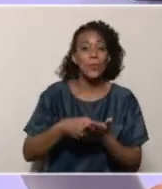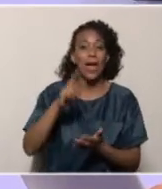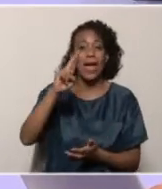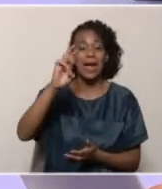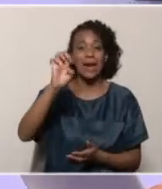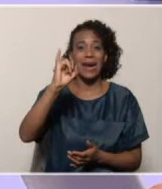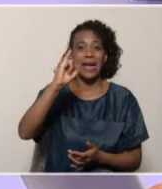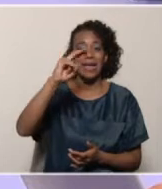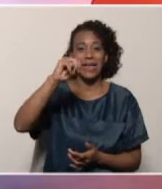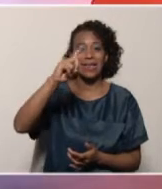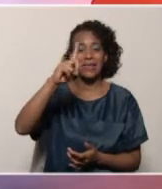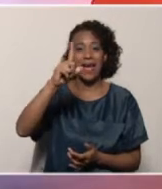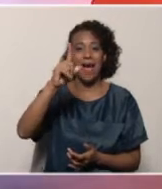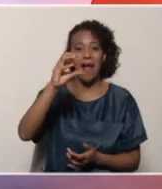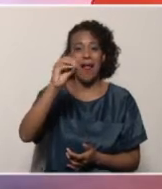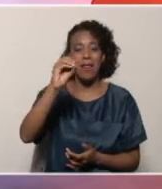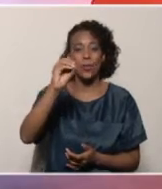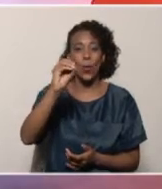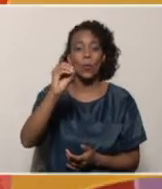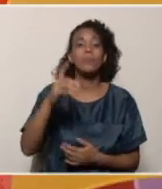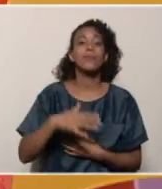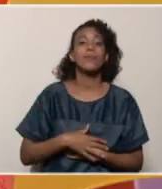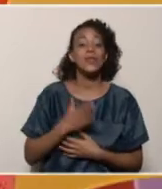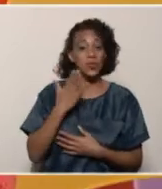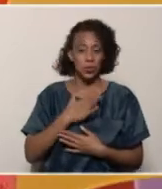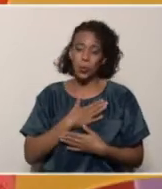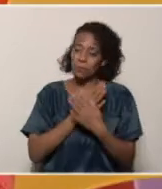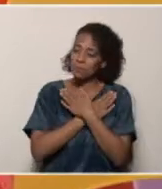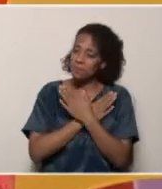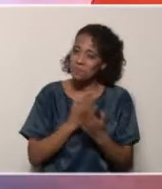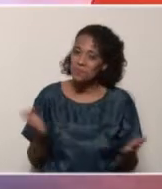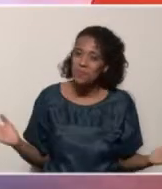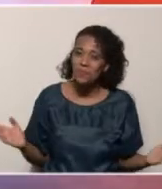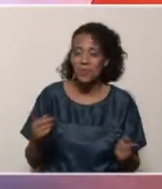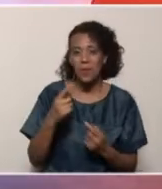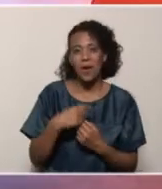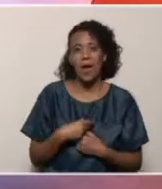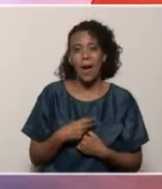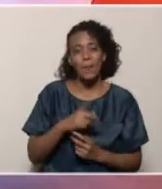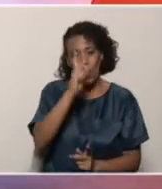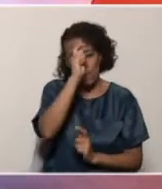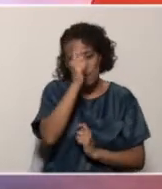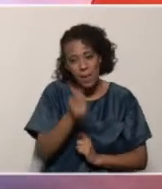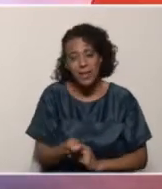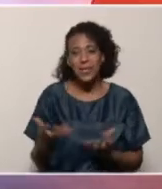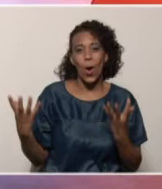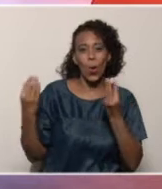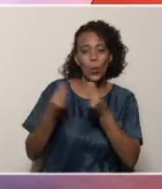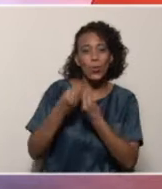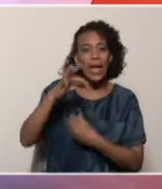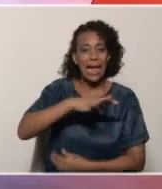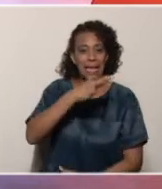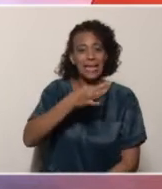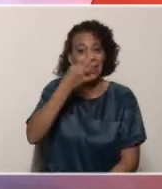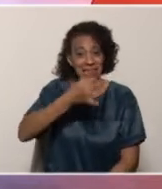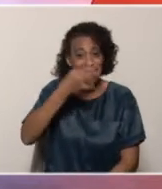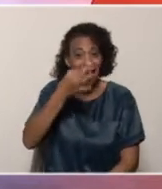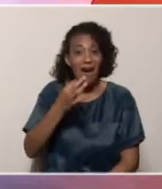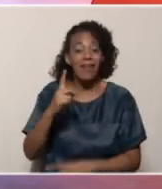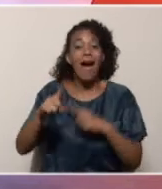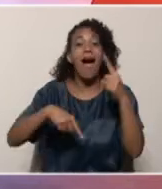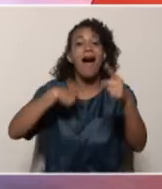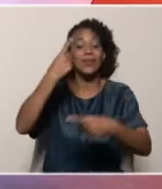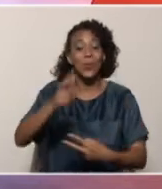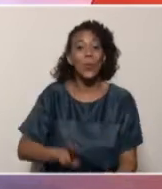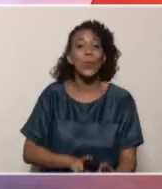Rodríguez, fue un placer compartir contigo hoy María. Igual para mí, Leonardo, del equipo de Vive. Fue un placer haber estado con ustedes esta tarde hoy. Nos vemos hasta